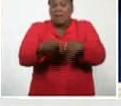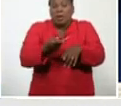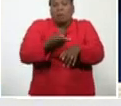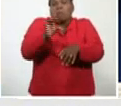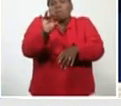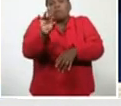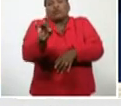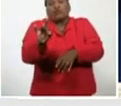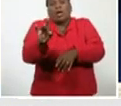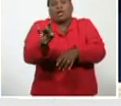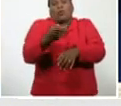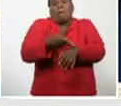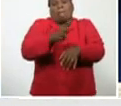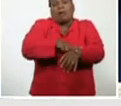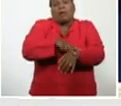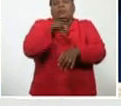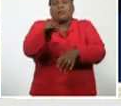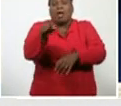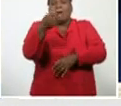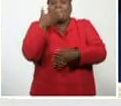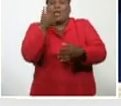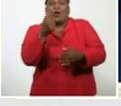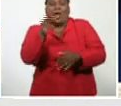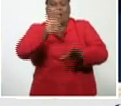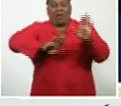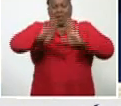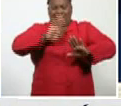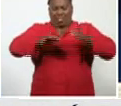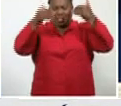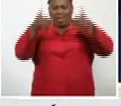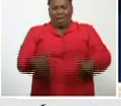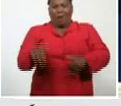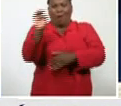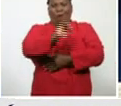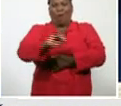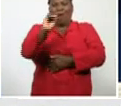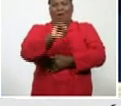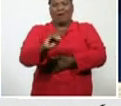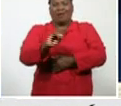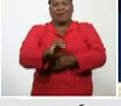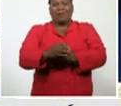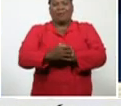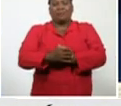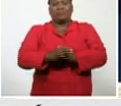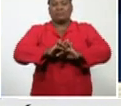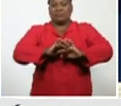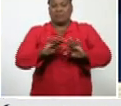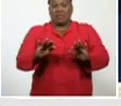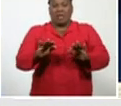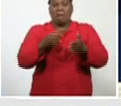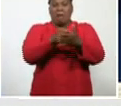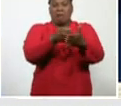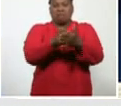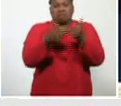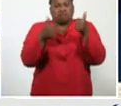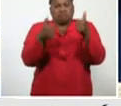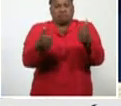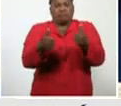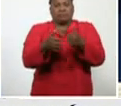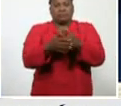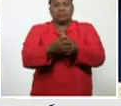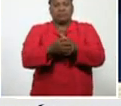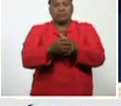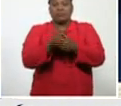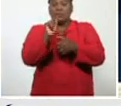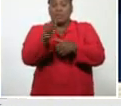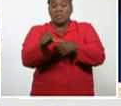mejorando, su sistema inmunológico, para, si se enfrenta, pues, ya hacerlo, como tal. Eso, esos son